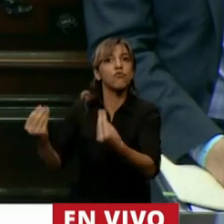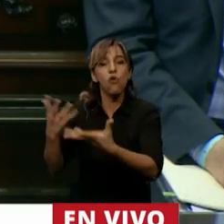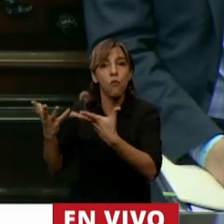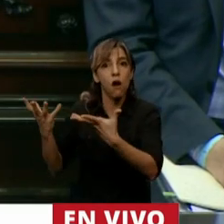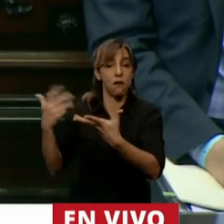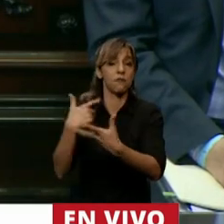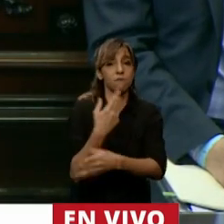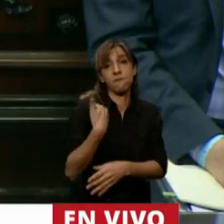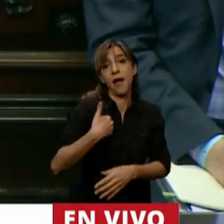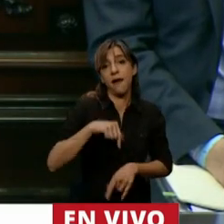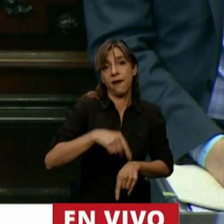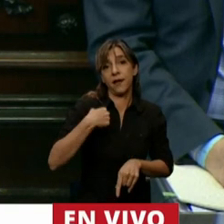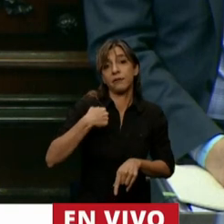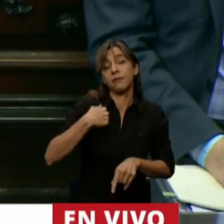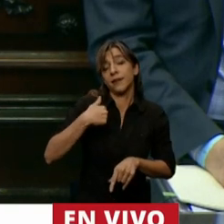ser parte de esto